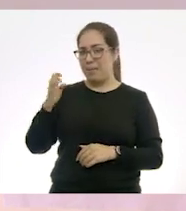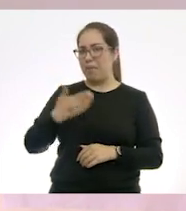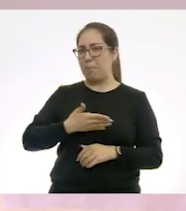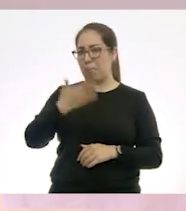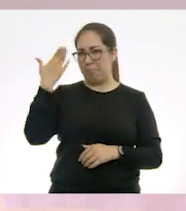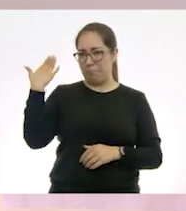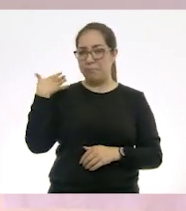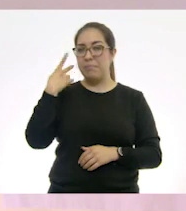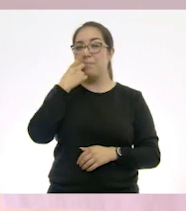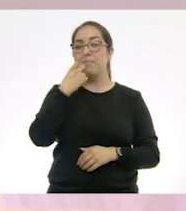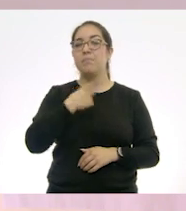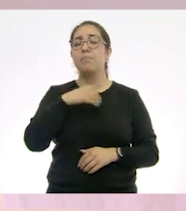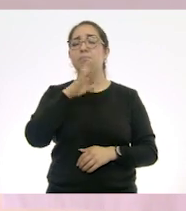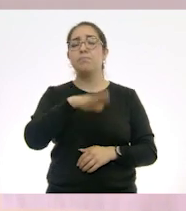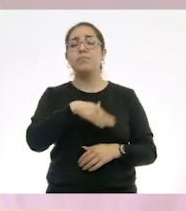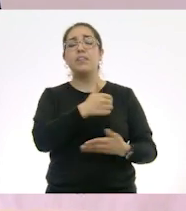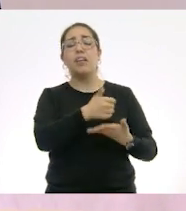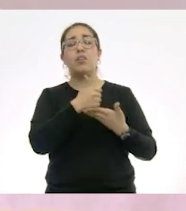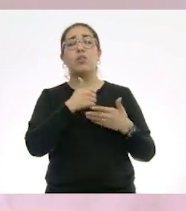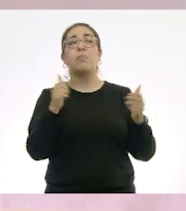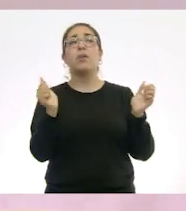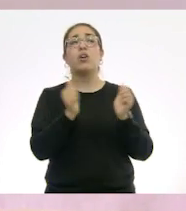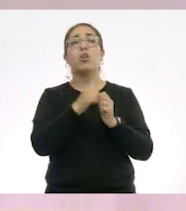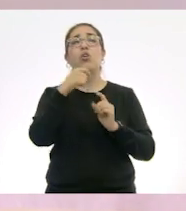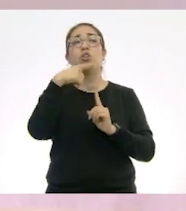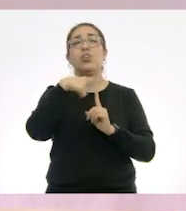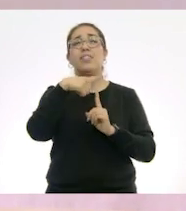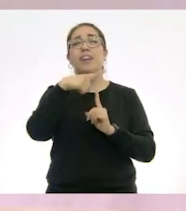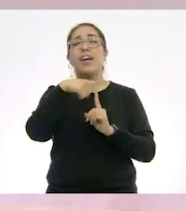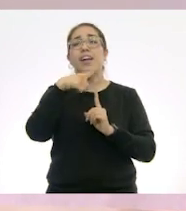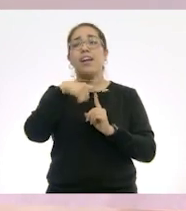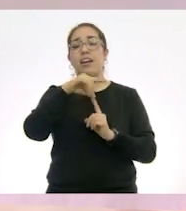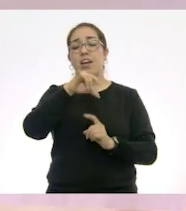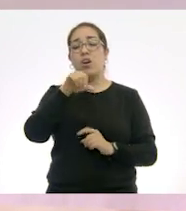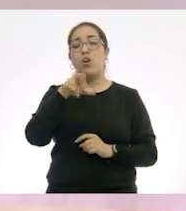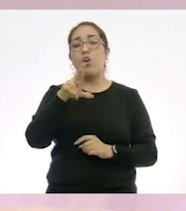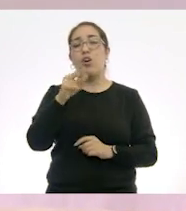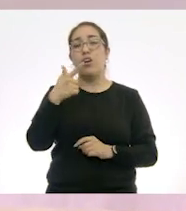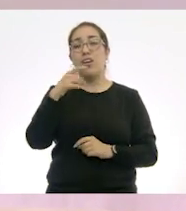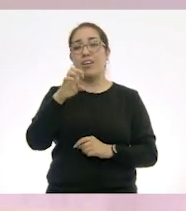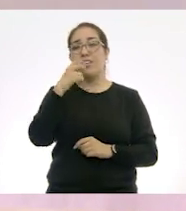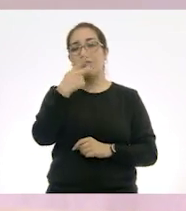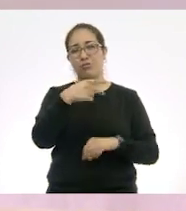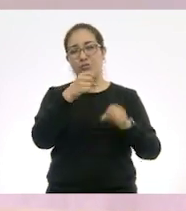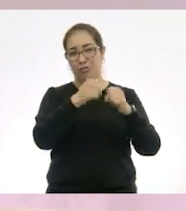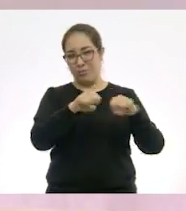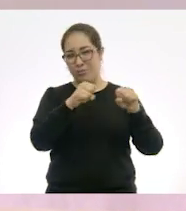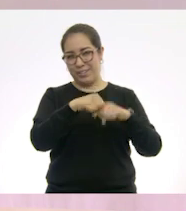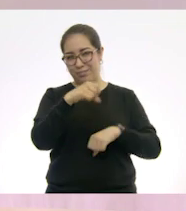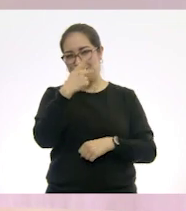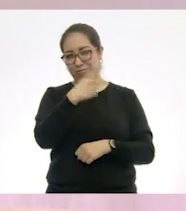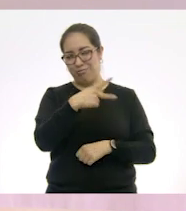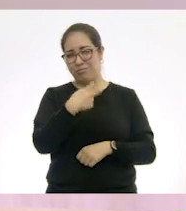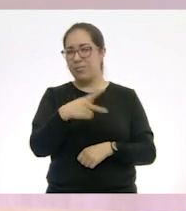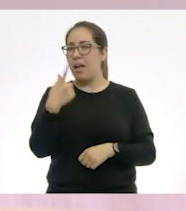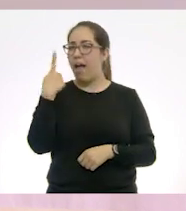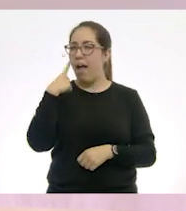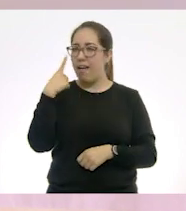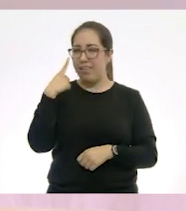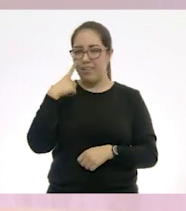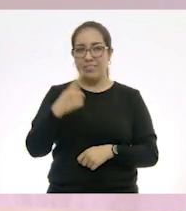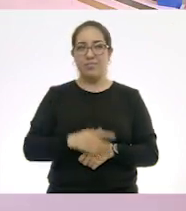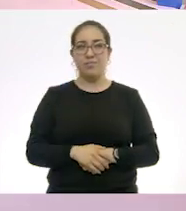días que yo le ayudara con la tarea de Jorge. Jorge es su sobrino. Y vamos a ver